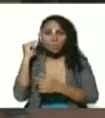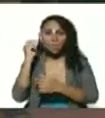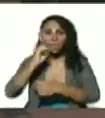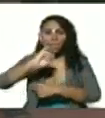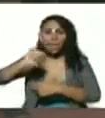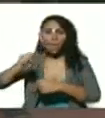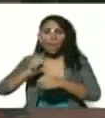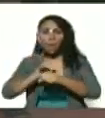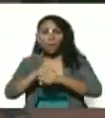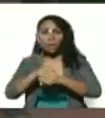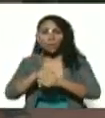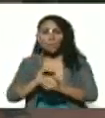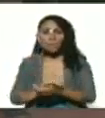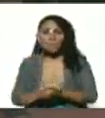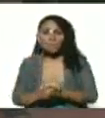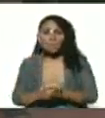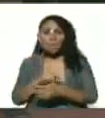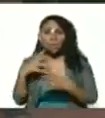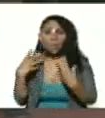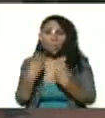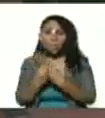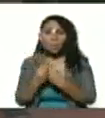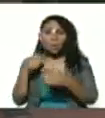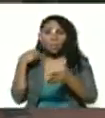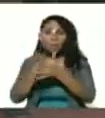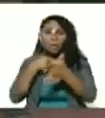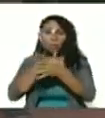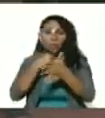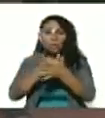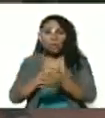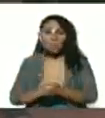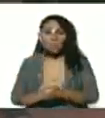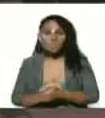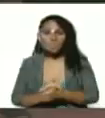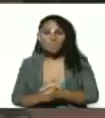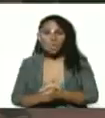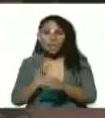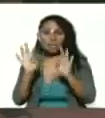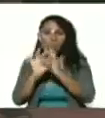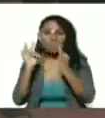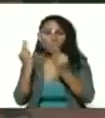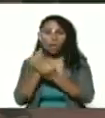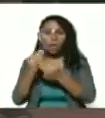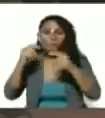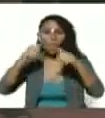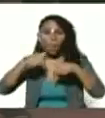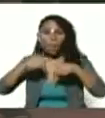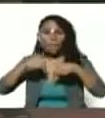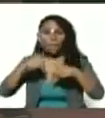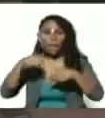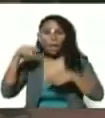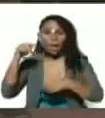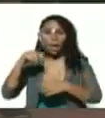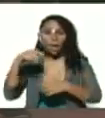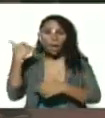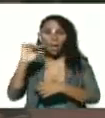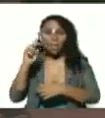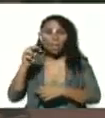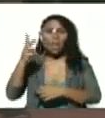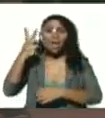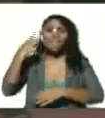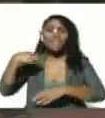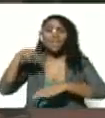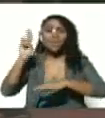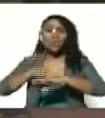Rodríguez a sus compañeros de lucha a sus familiares hoy está aquí la viuda de Jorge